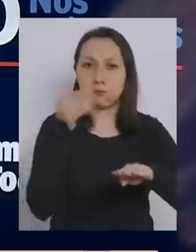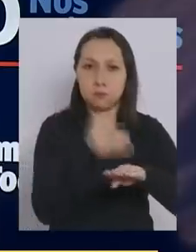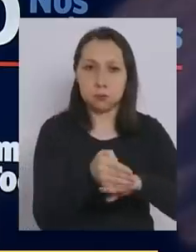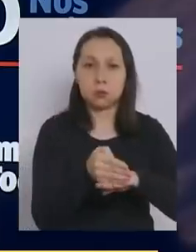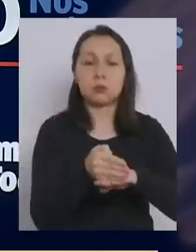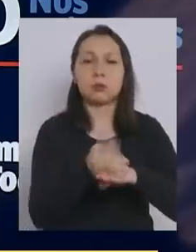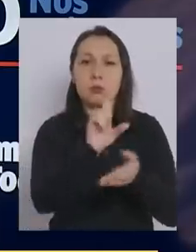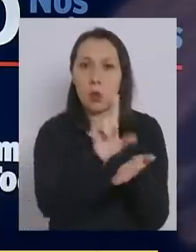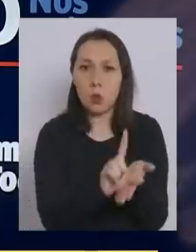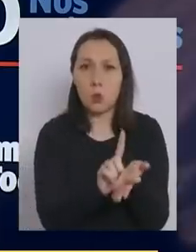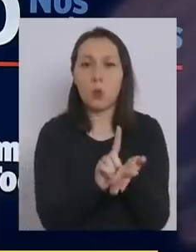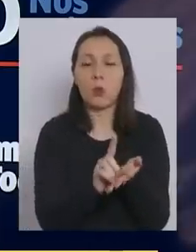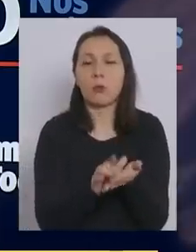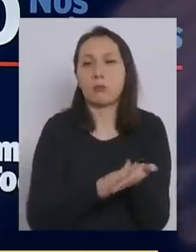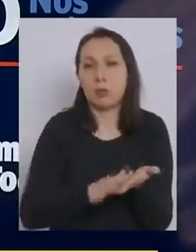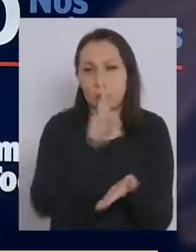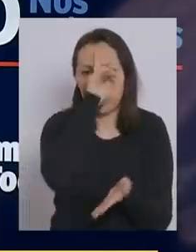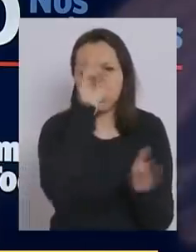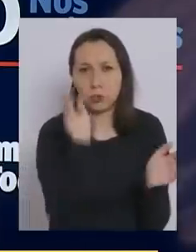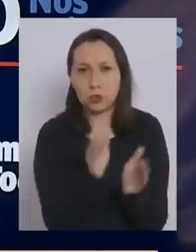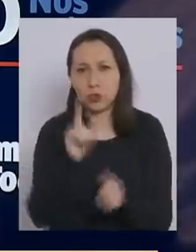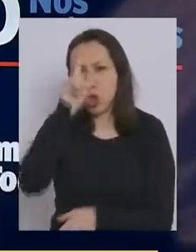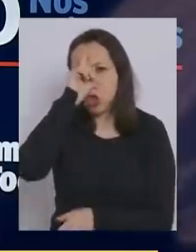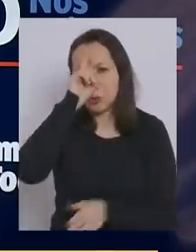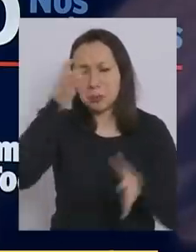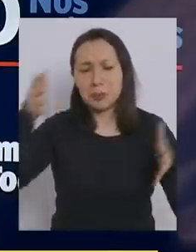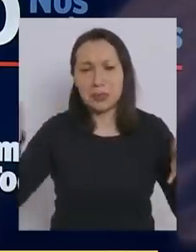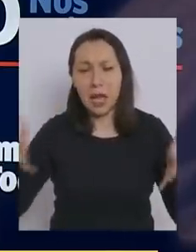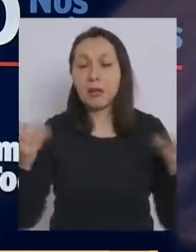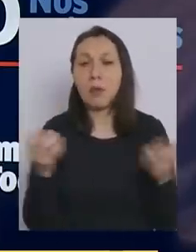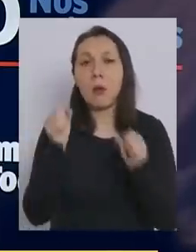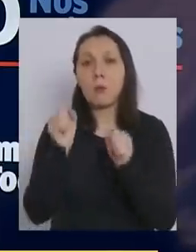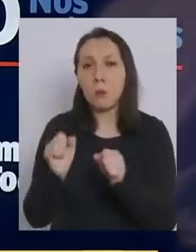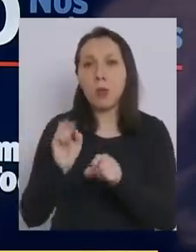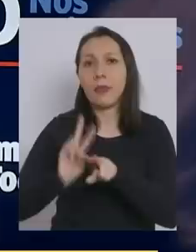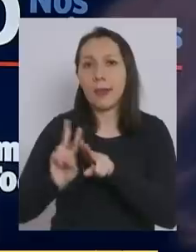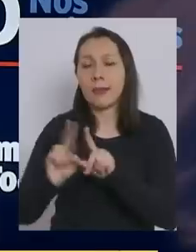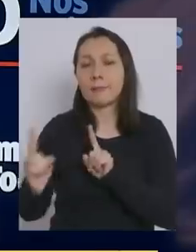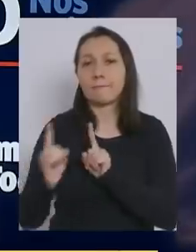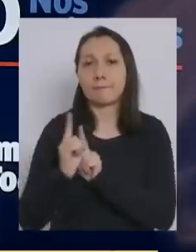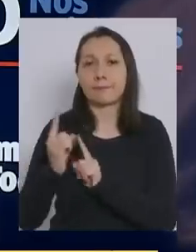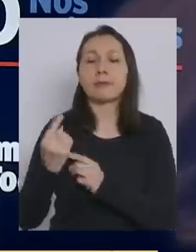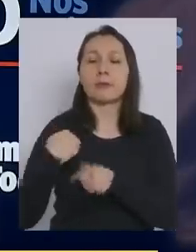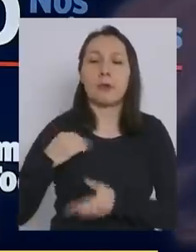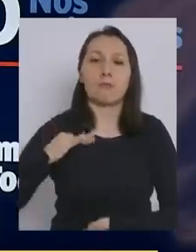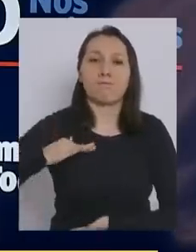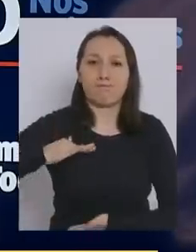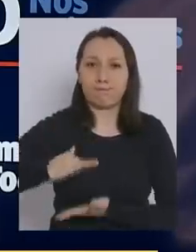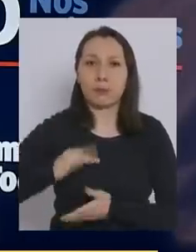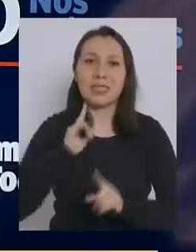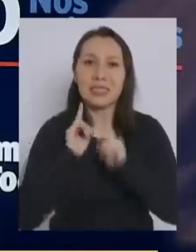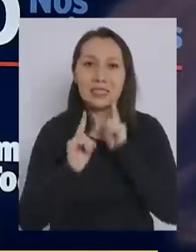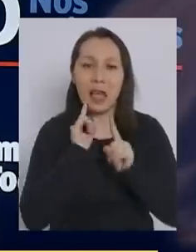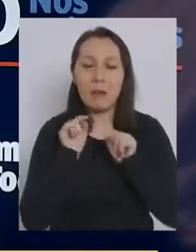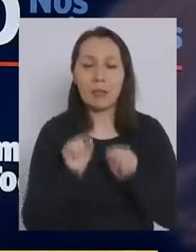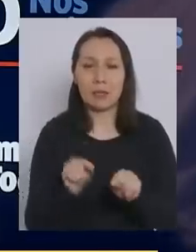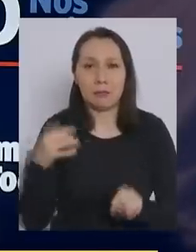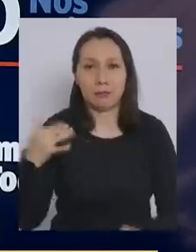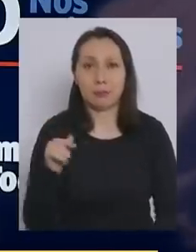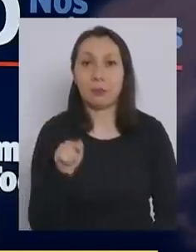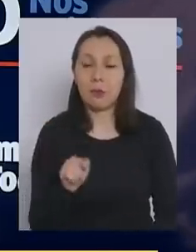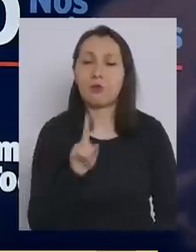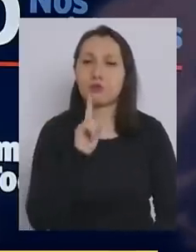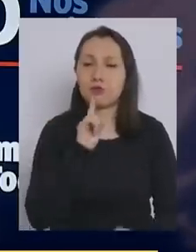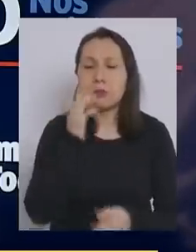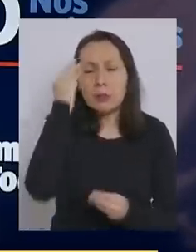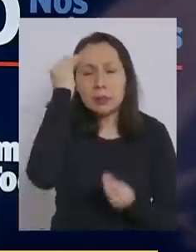a los establecimientos, ya sea a los consultorios, a los hospitales, para poder realizarse este examen, esta mamografía. Para